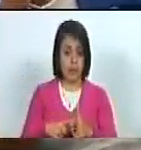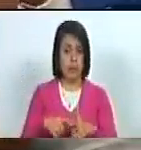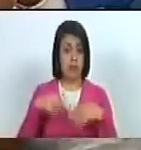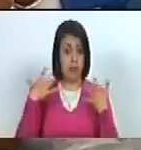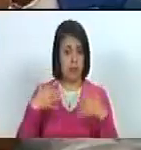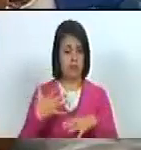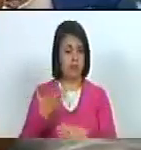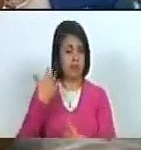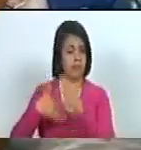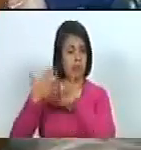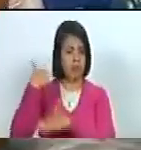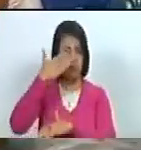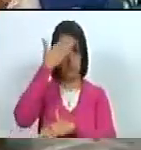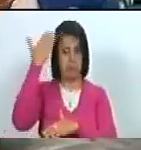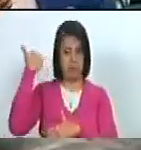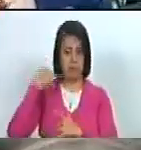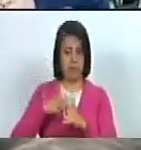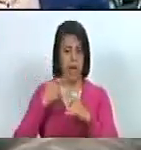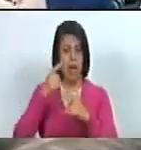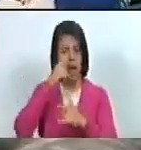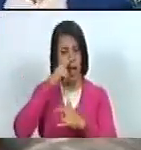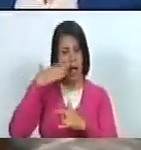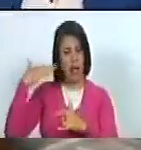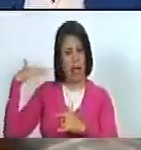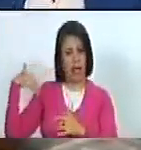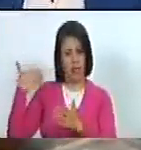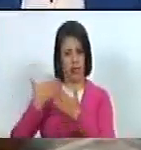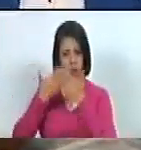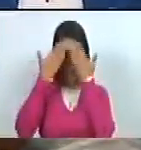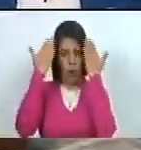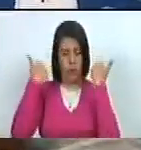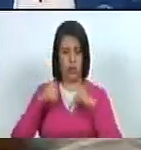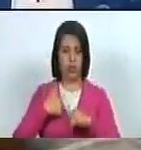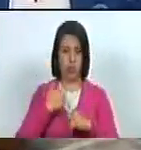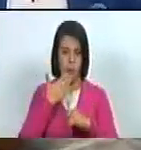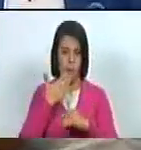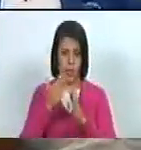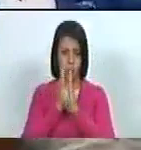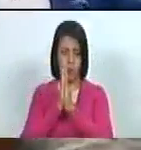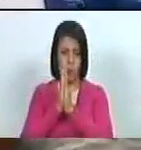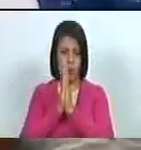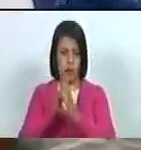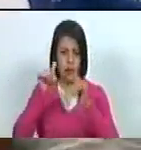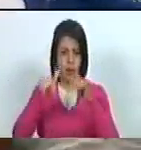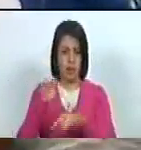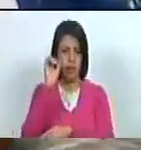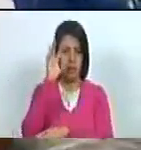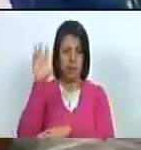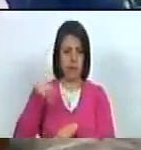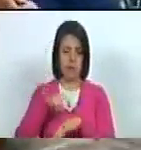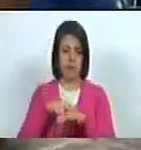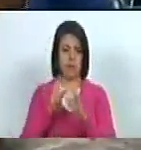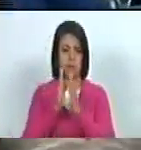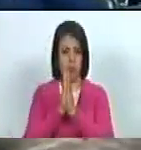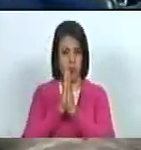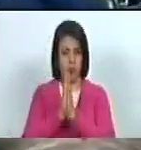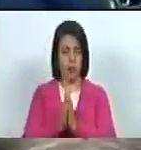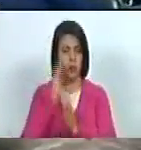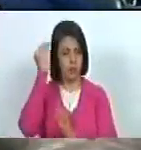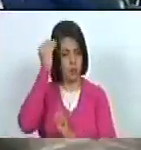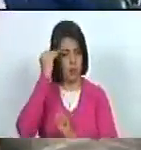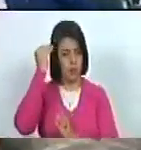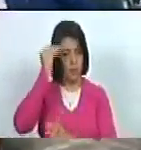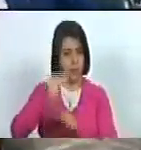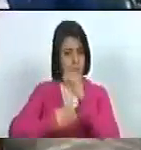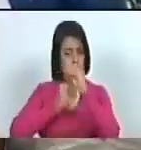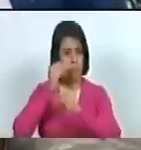atrasado. La Edad Media ya pasó. Yo ruego encarecidamente a esta Asamblea, que forjadora de opiniones,